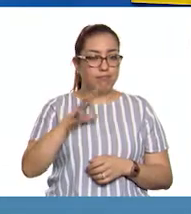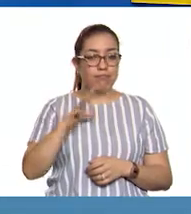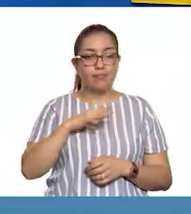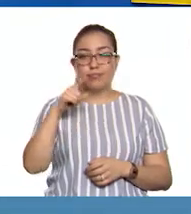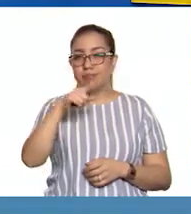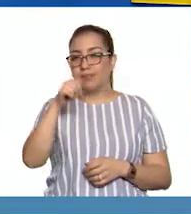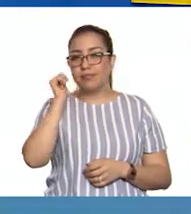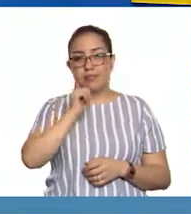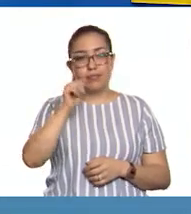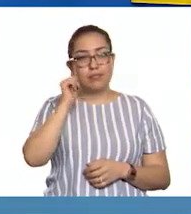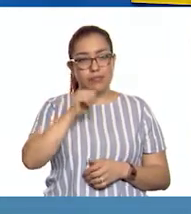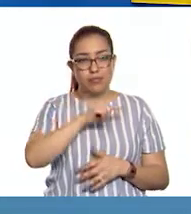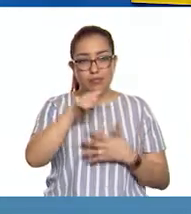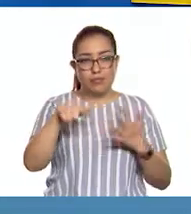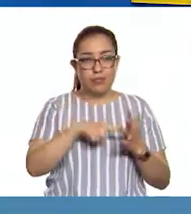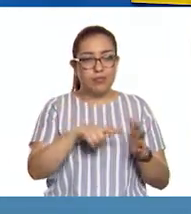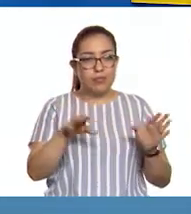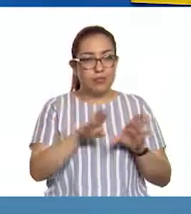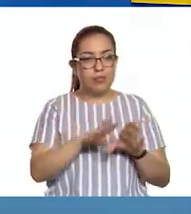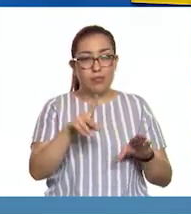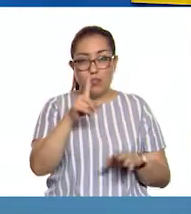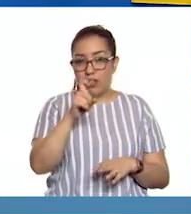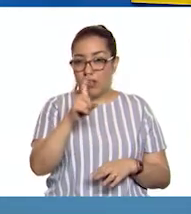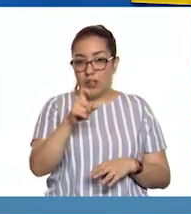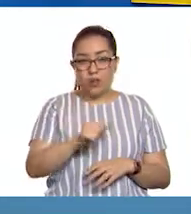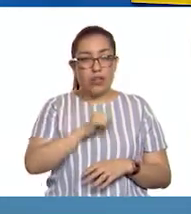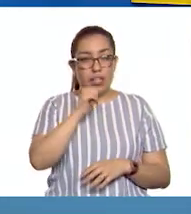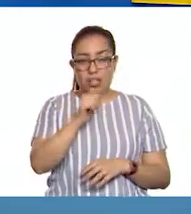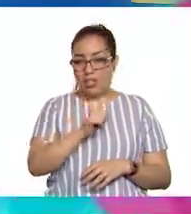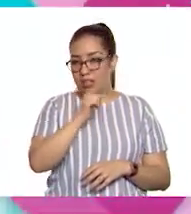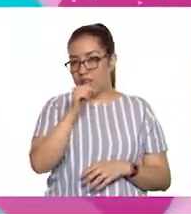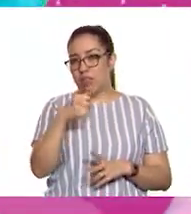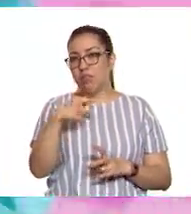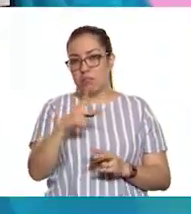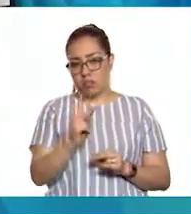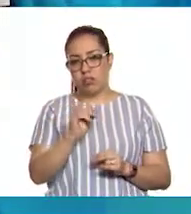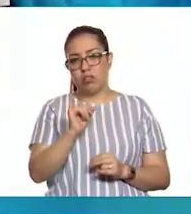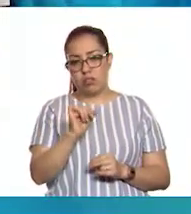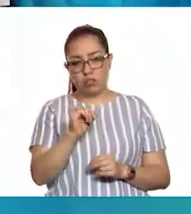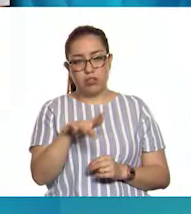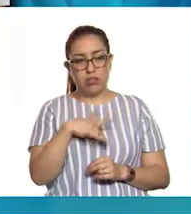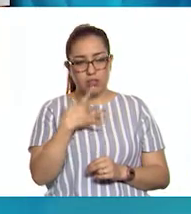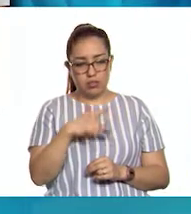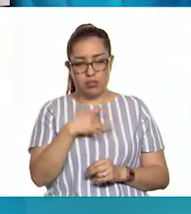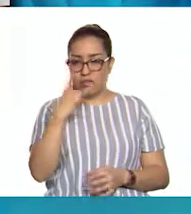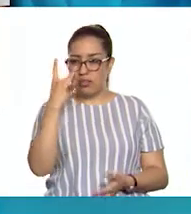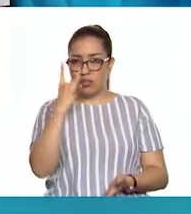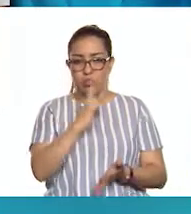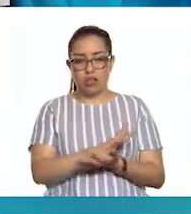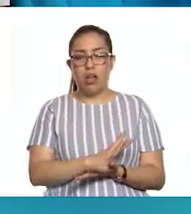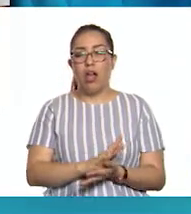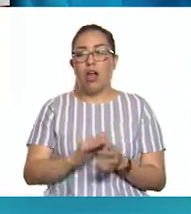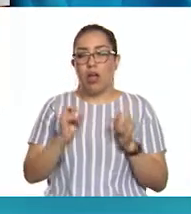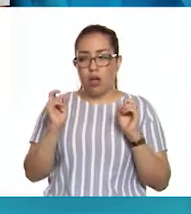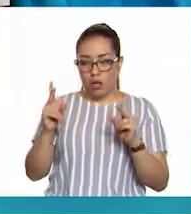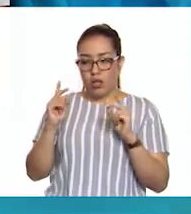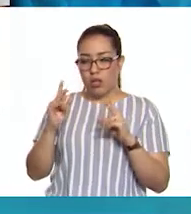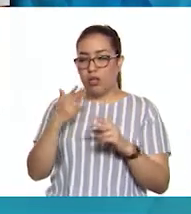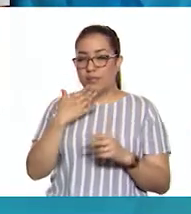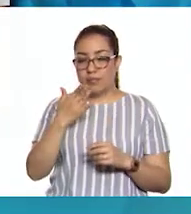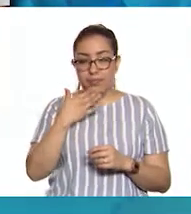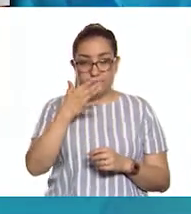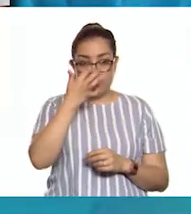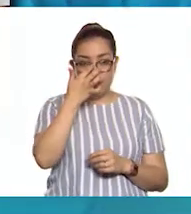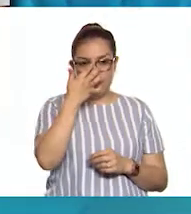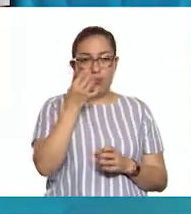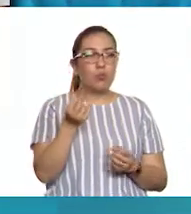siempre húmedo, pero sin agua encharcada o anegada. Ah, claro. ok. Y bueno, ¿en cuánto